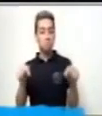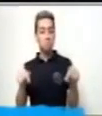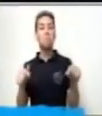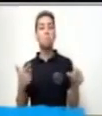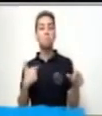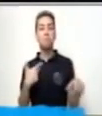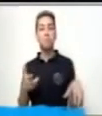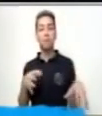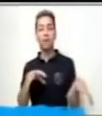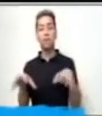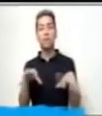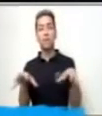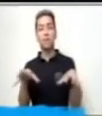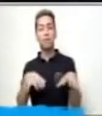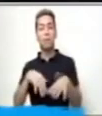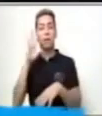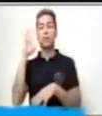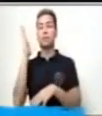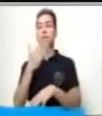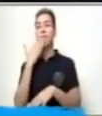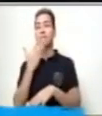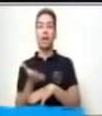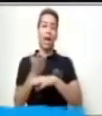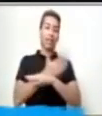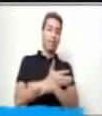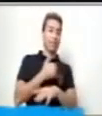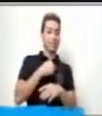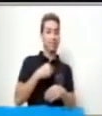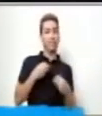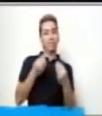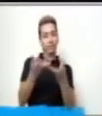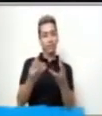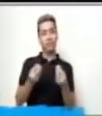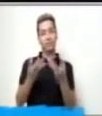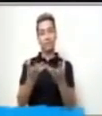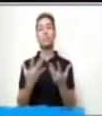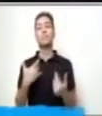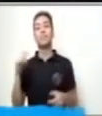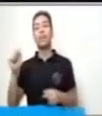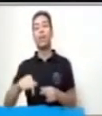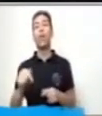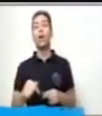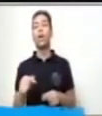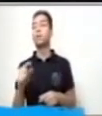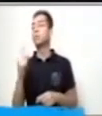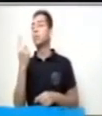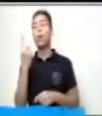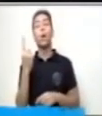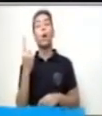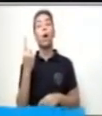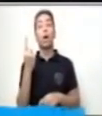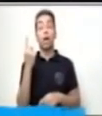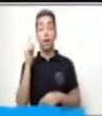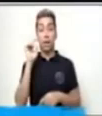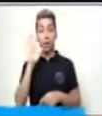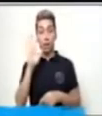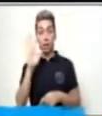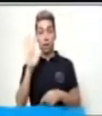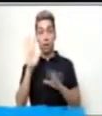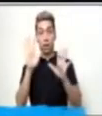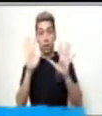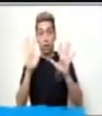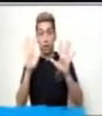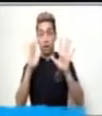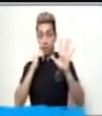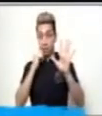dinámica más fácil que las anteriores. Ahora, únicamente colocaremos nuestras manos en esta